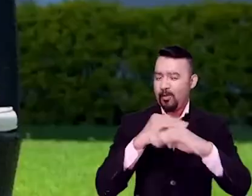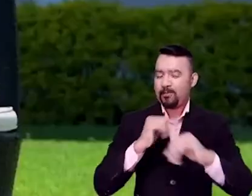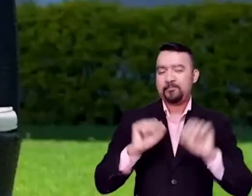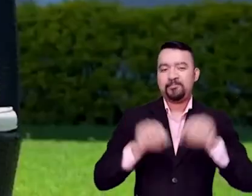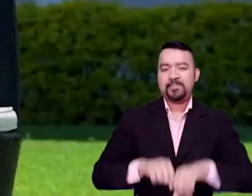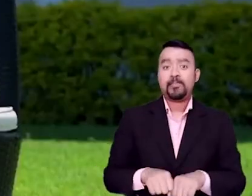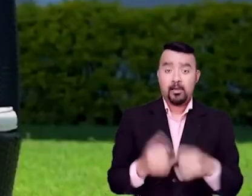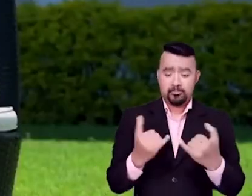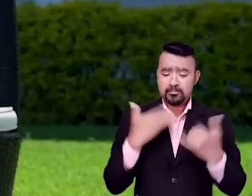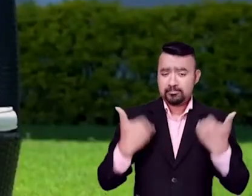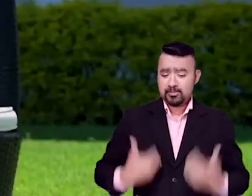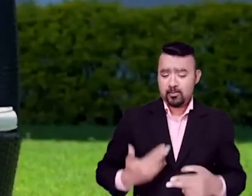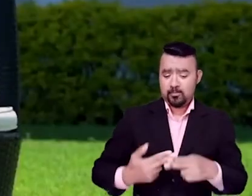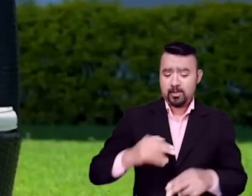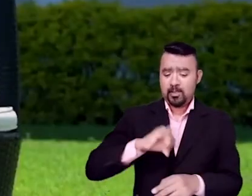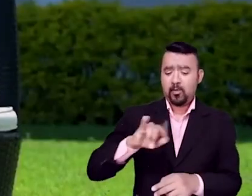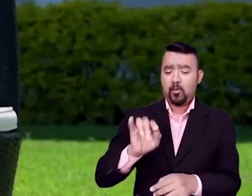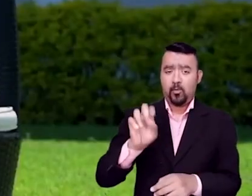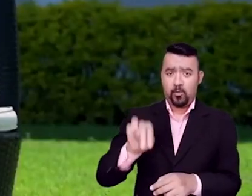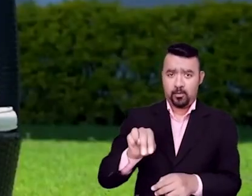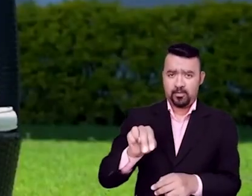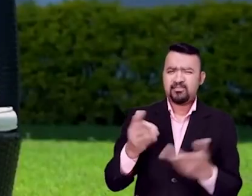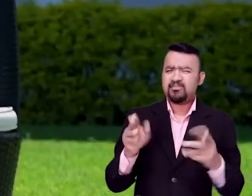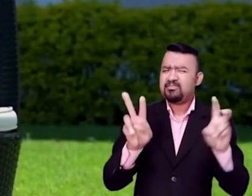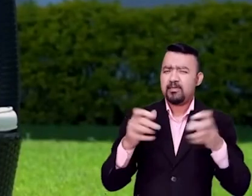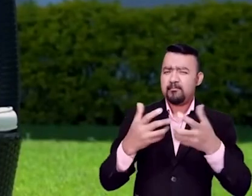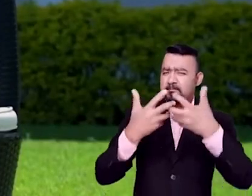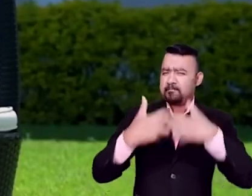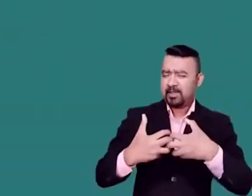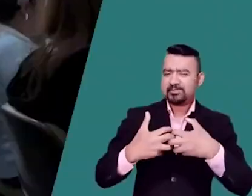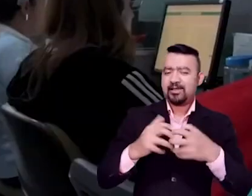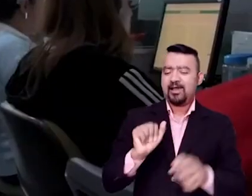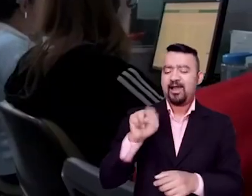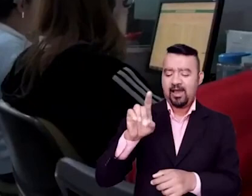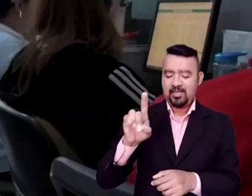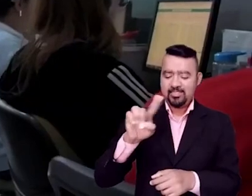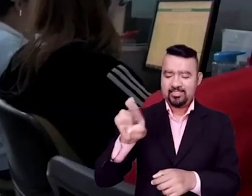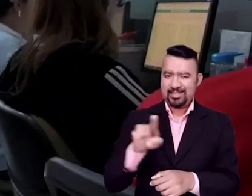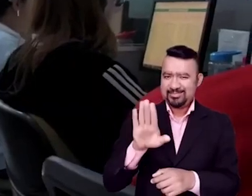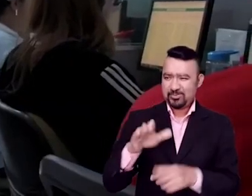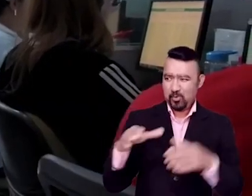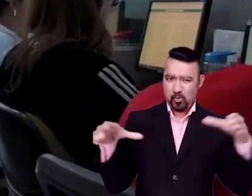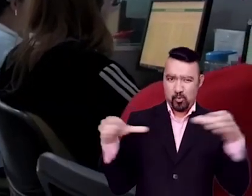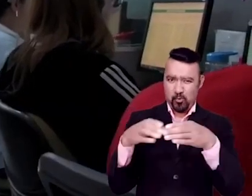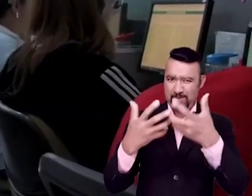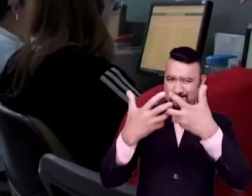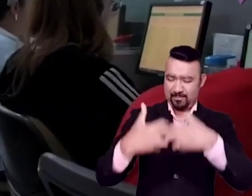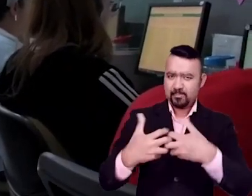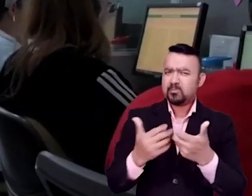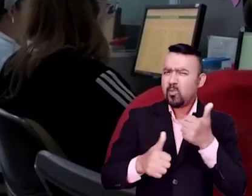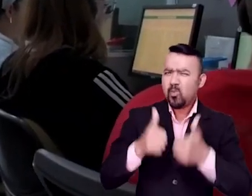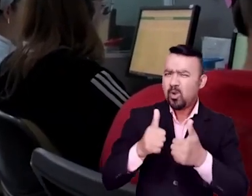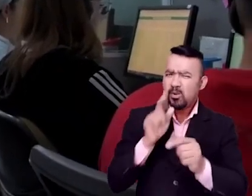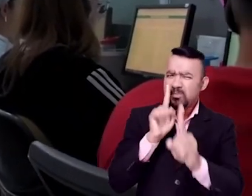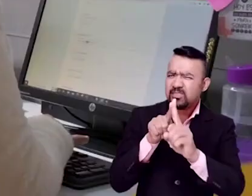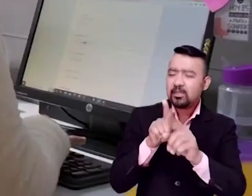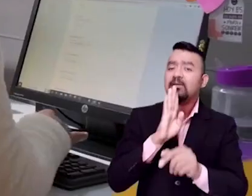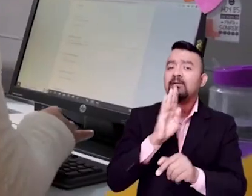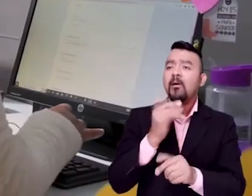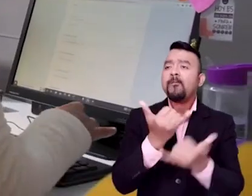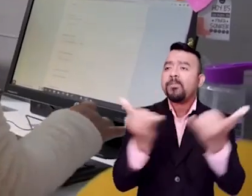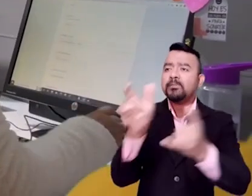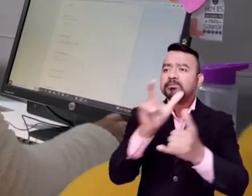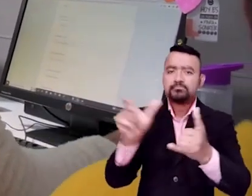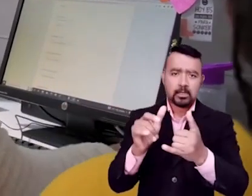Soy Juan Alberto Ortiz, fundador y gerente general de la compañía Andes BPO Andes BPO es una compañía dedicada a la